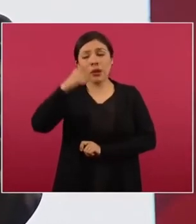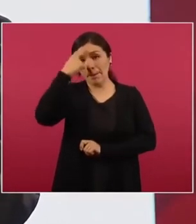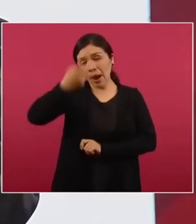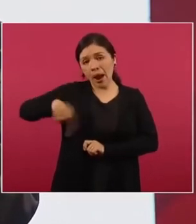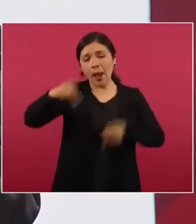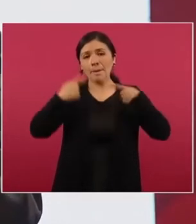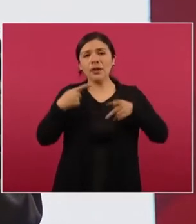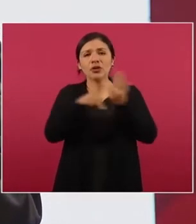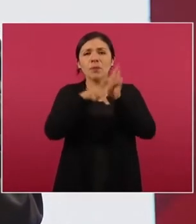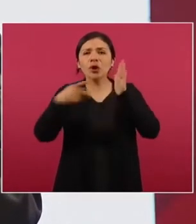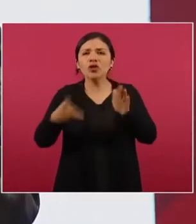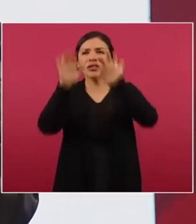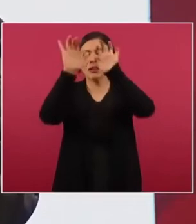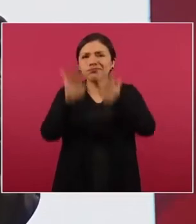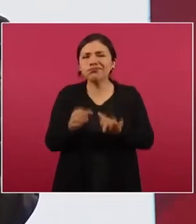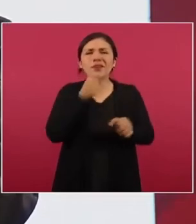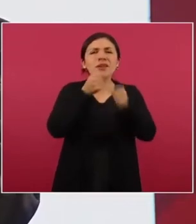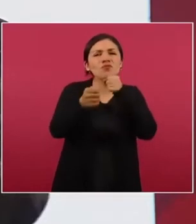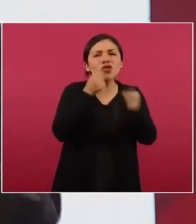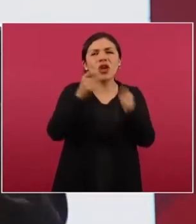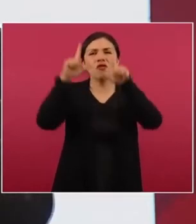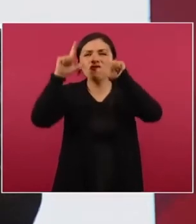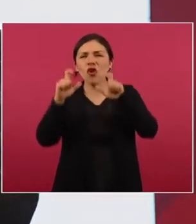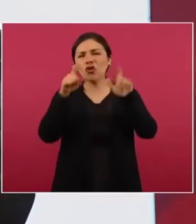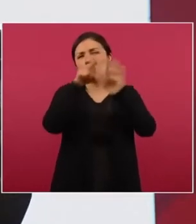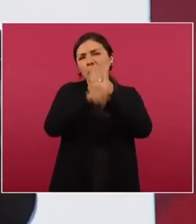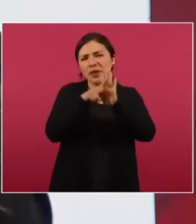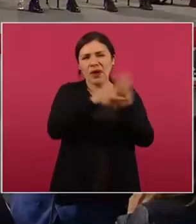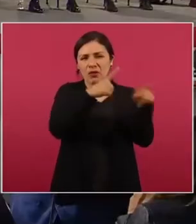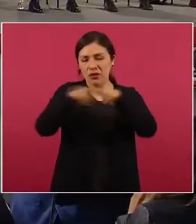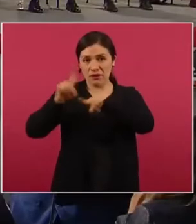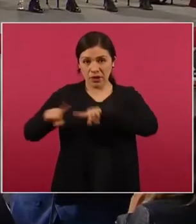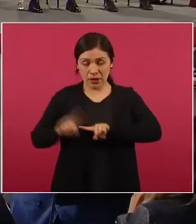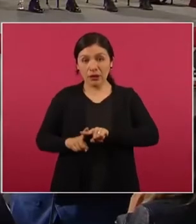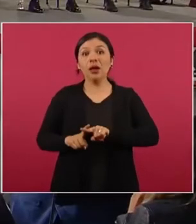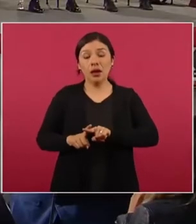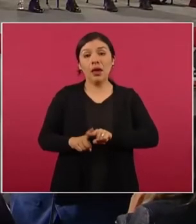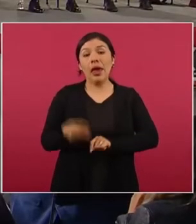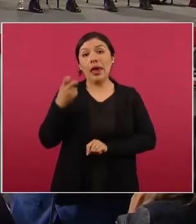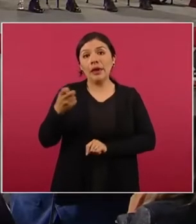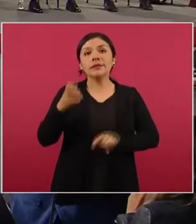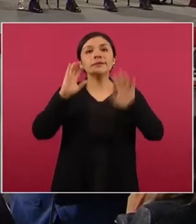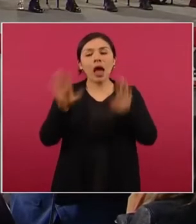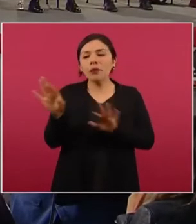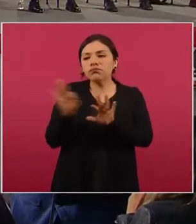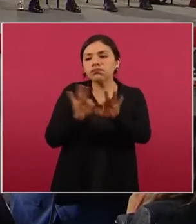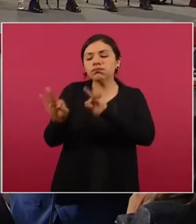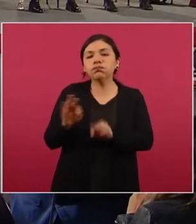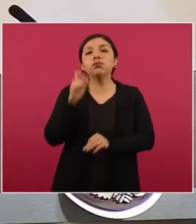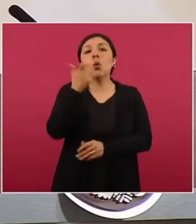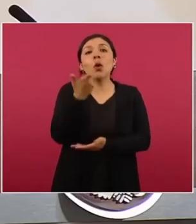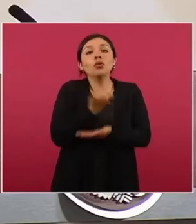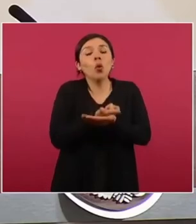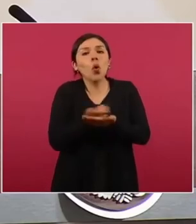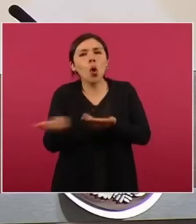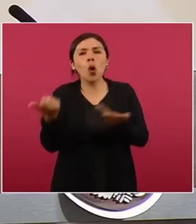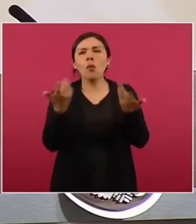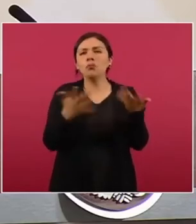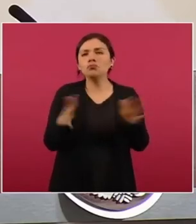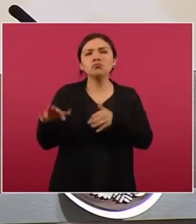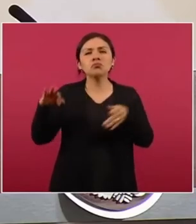periodistas, redactores, reporteros gráficos o de video. En este caso se tomó en cuenta un ingreso de